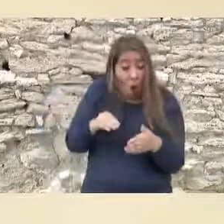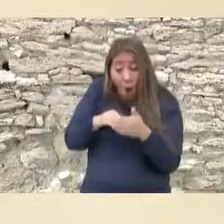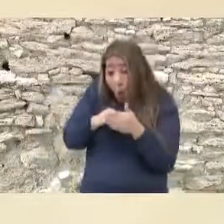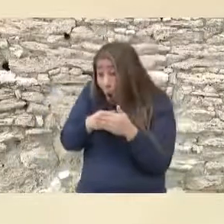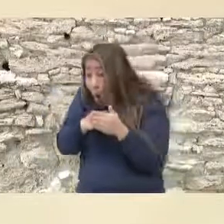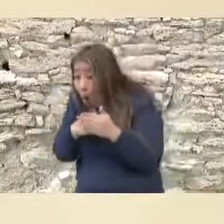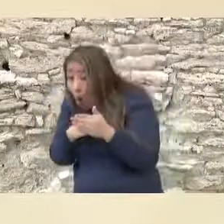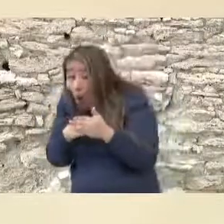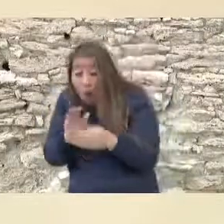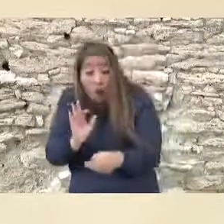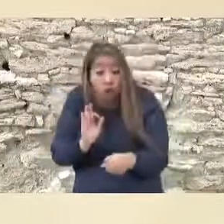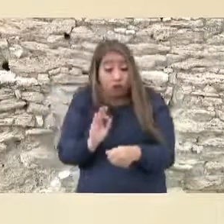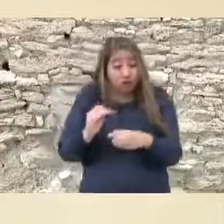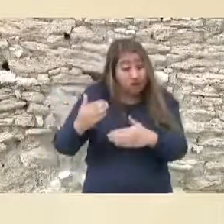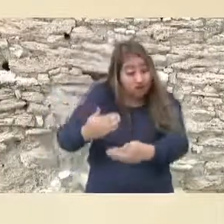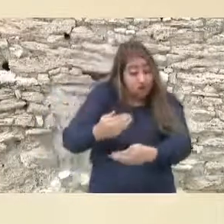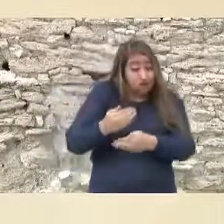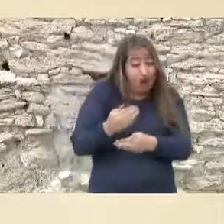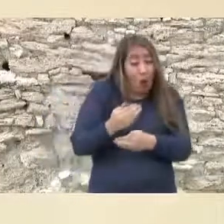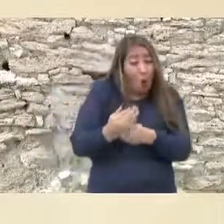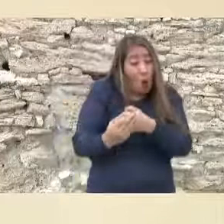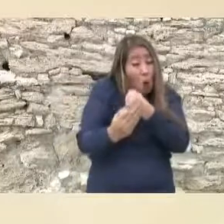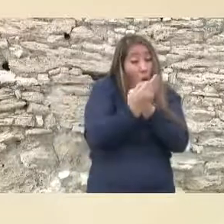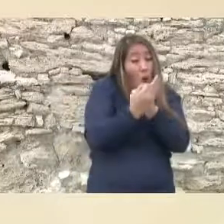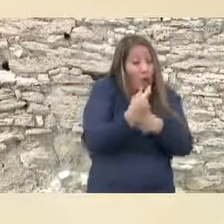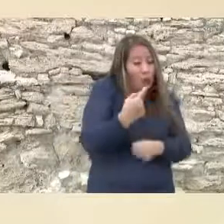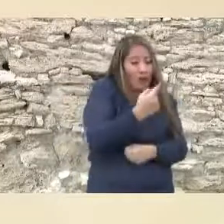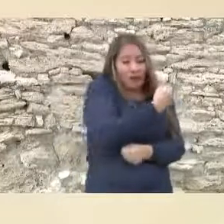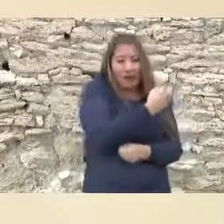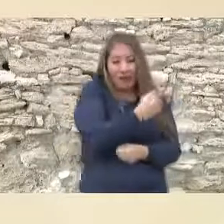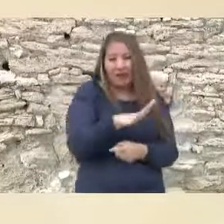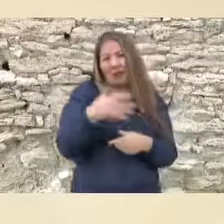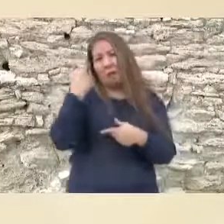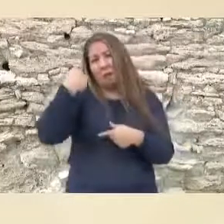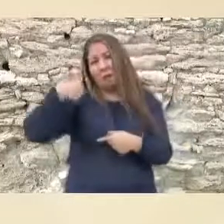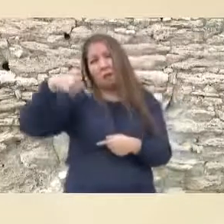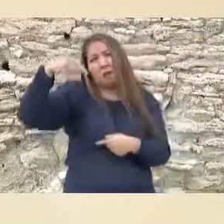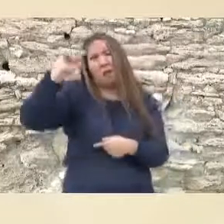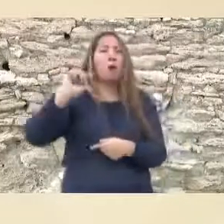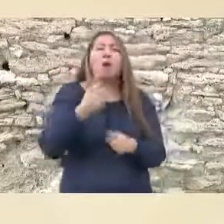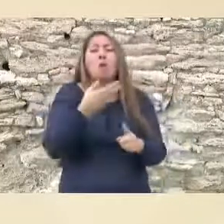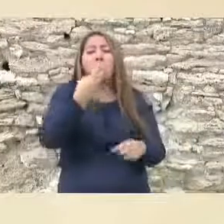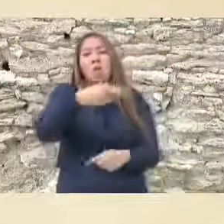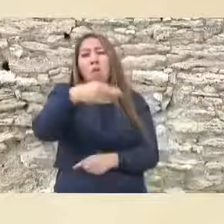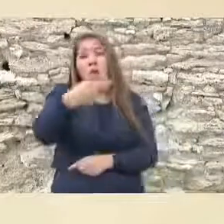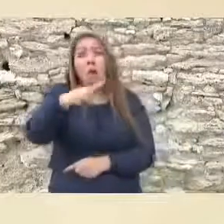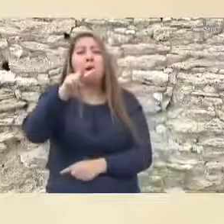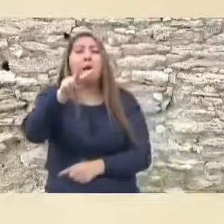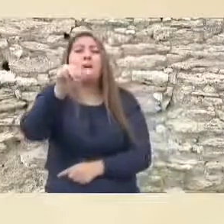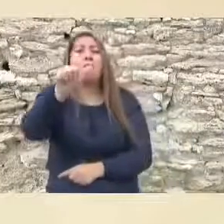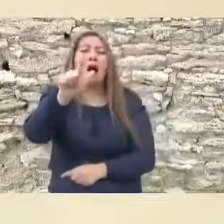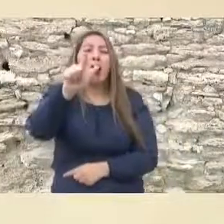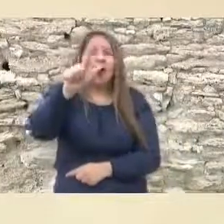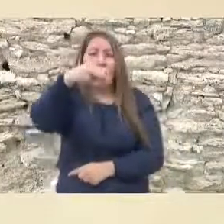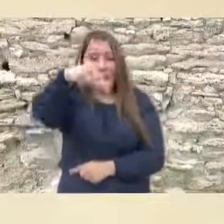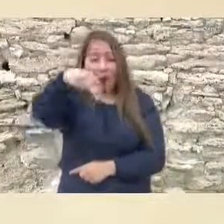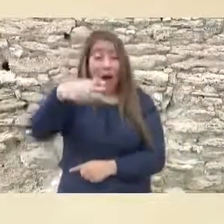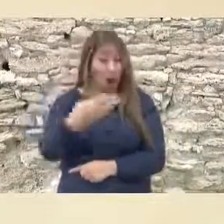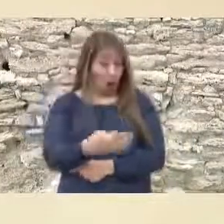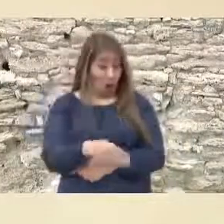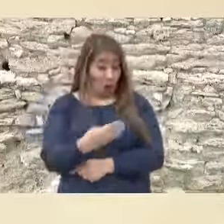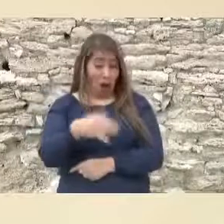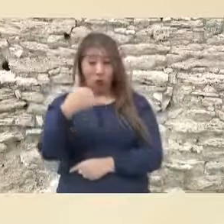y como medida para salvaguardarlo, lo lleva a este sitio que desde entonces se conoce como el baño y la casita de Escobedo.